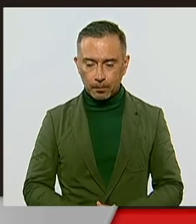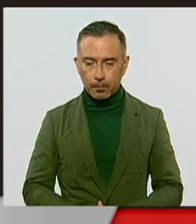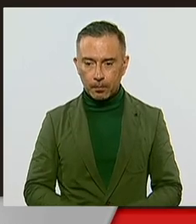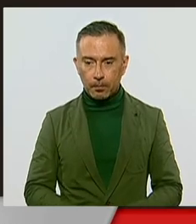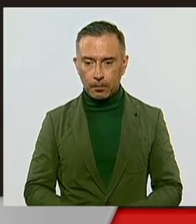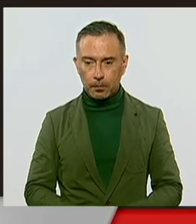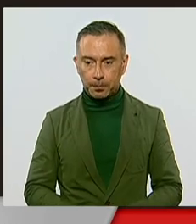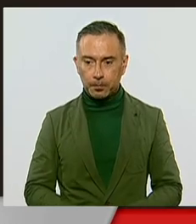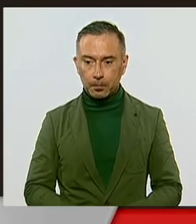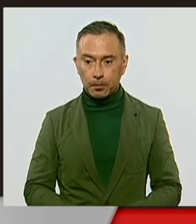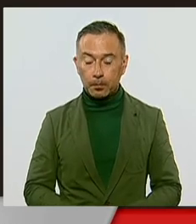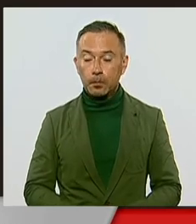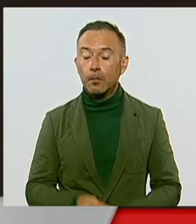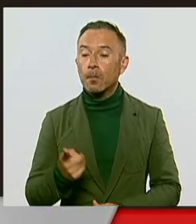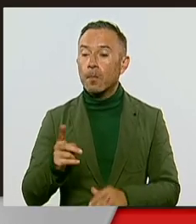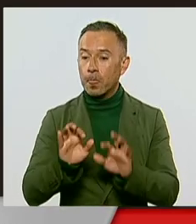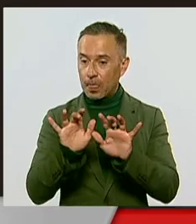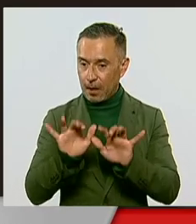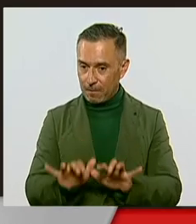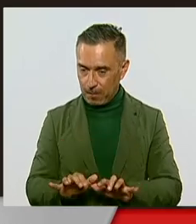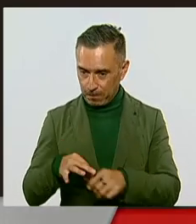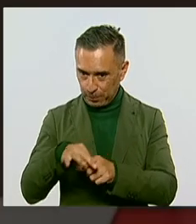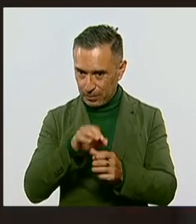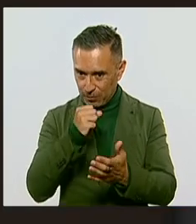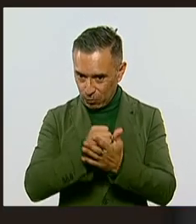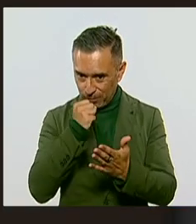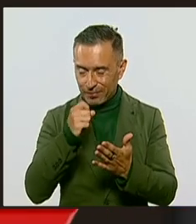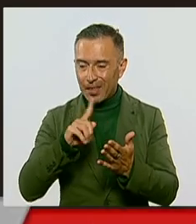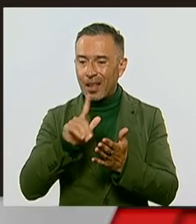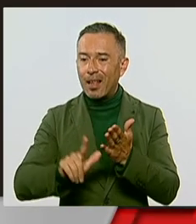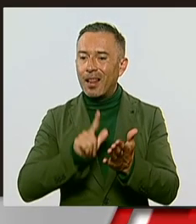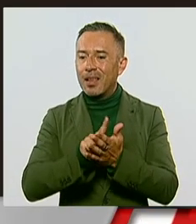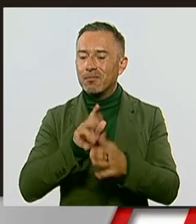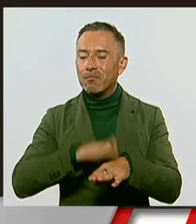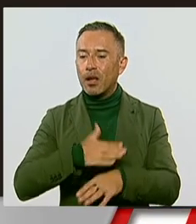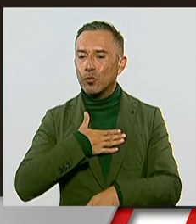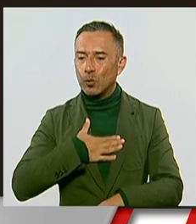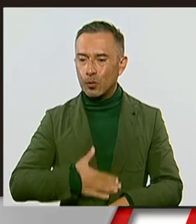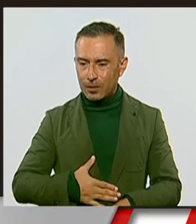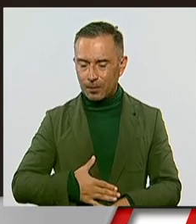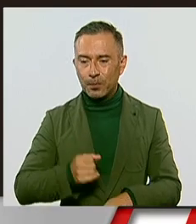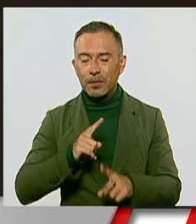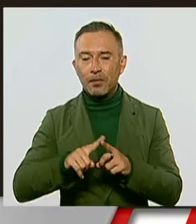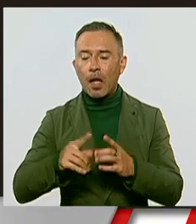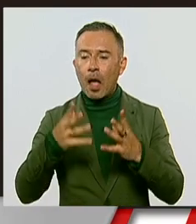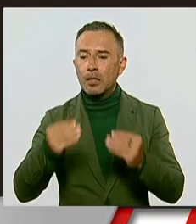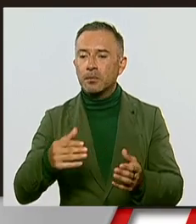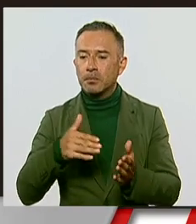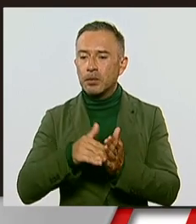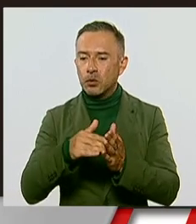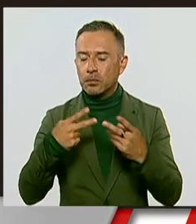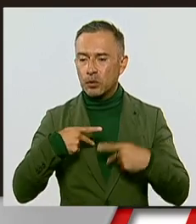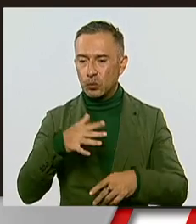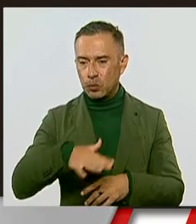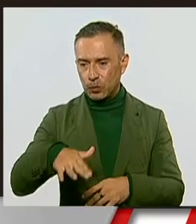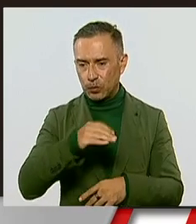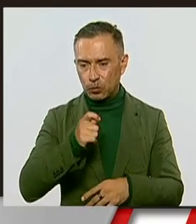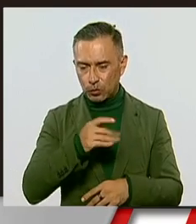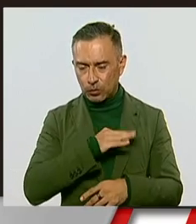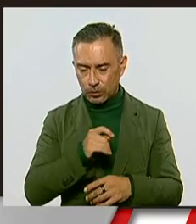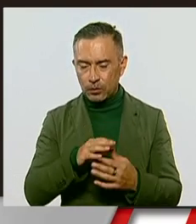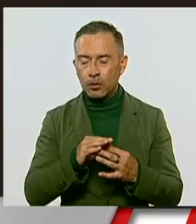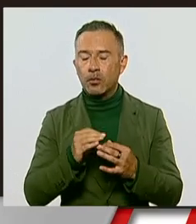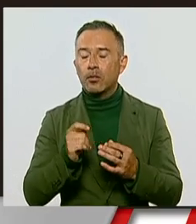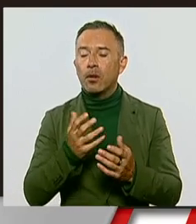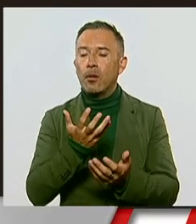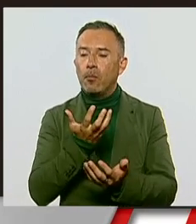Con la aprobación de este dictamen, la ley vuelve a ser justa para los millones de habitantes que buscan disfrutar de su descanso,